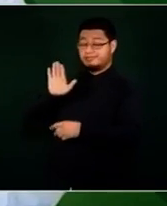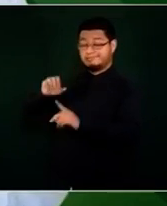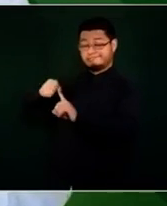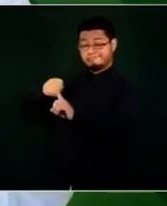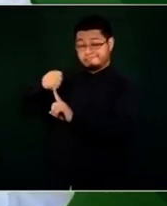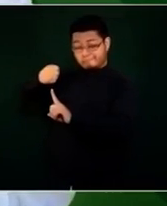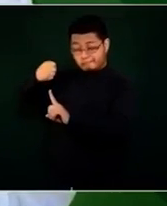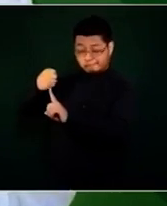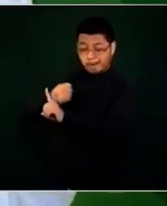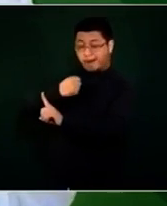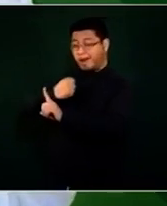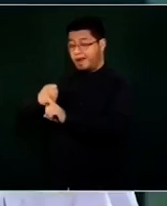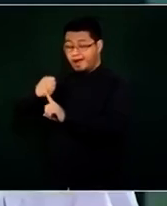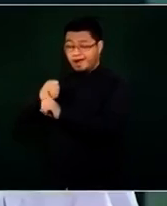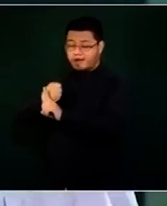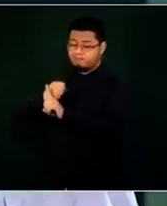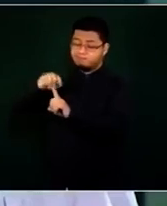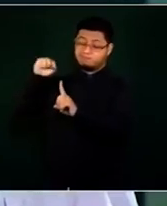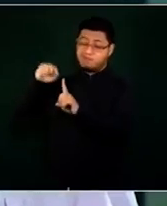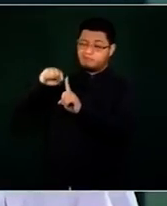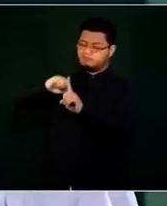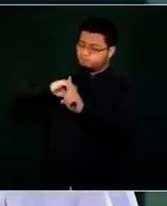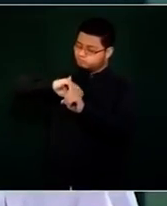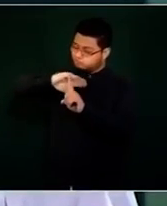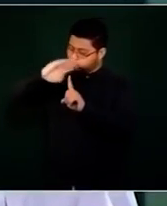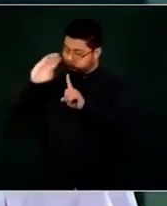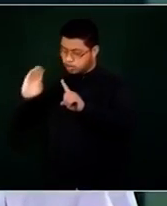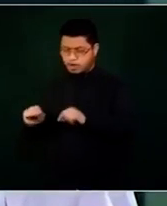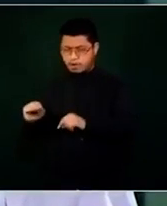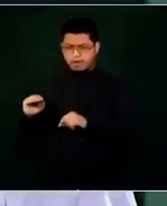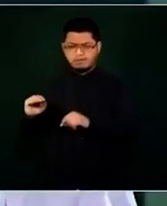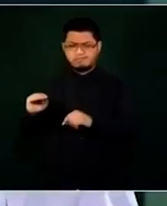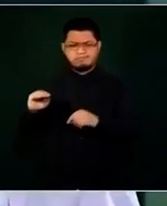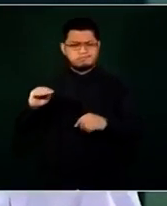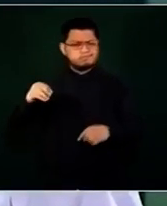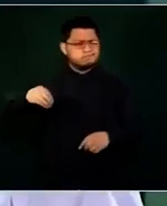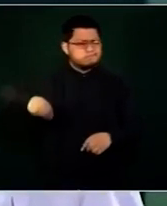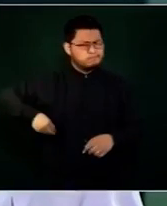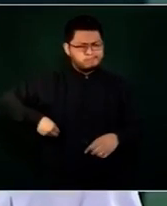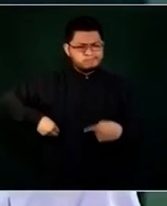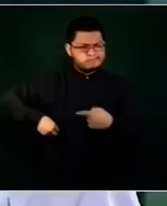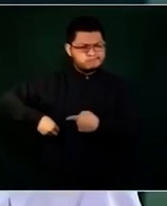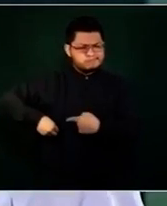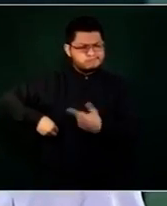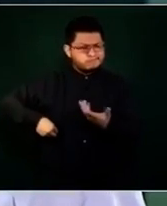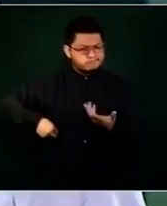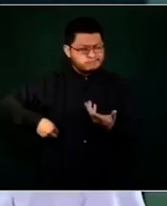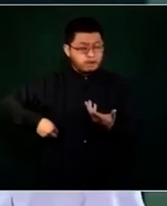en manos de la Policía Municipal. Pero ya